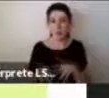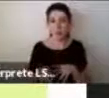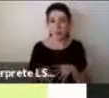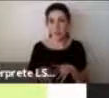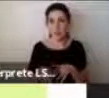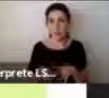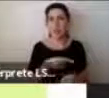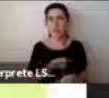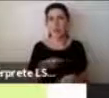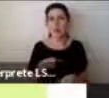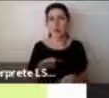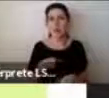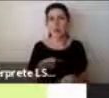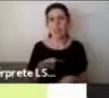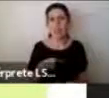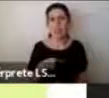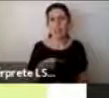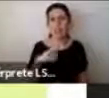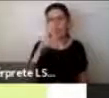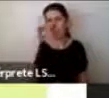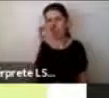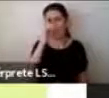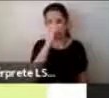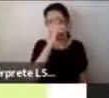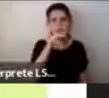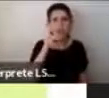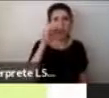que difícil es poner atención y estar quieto